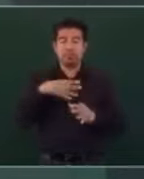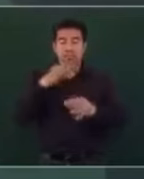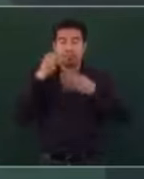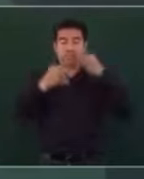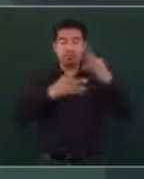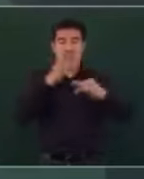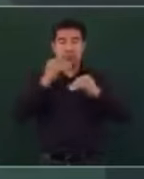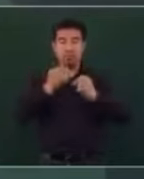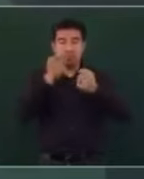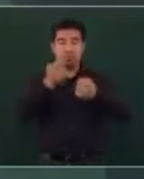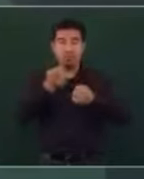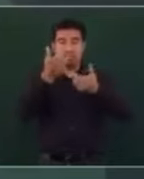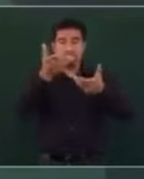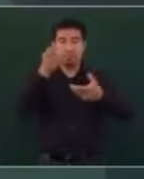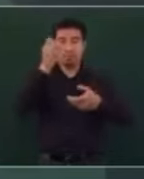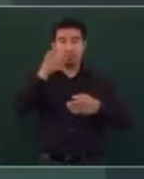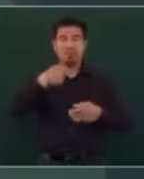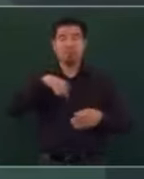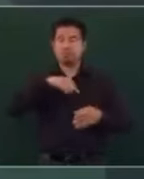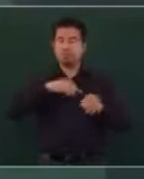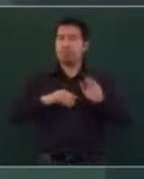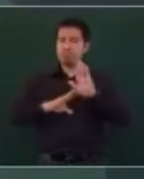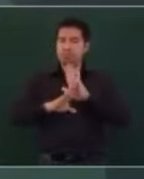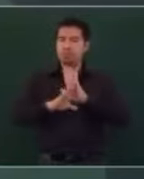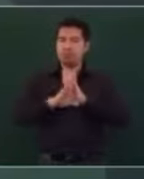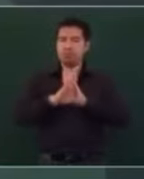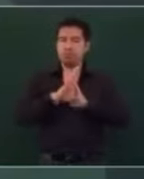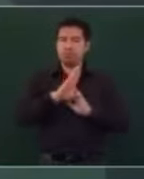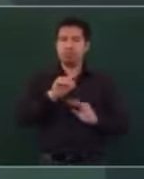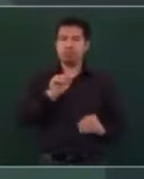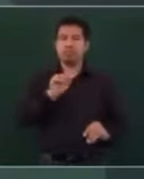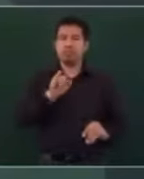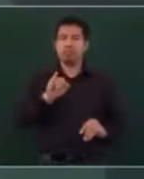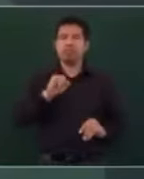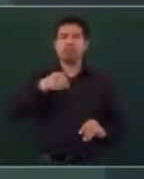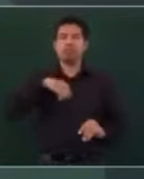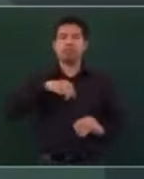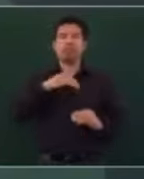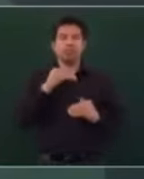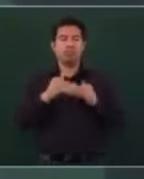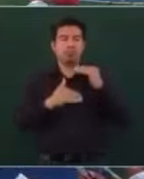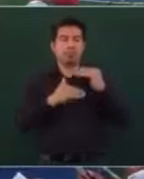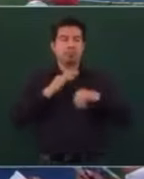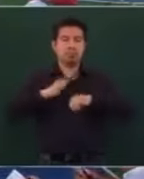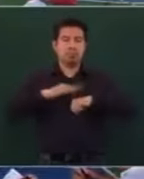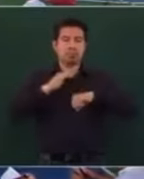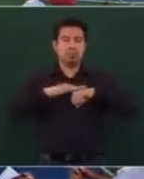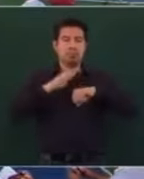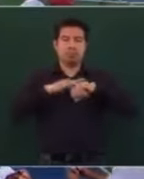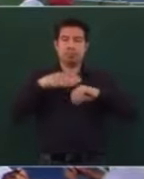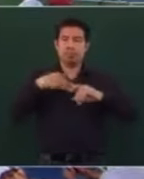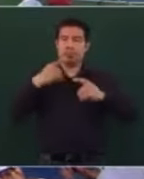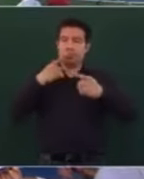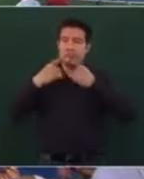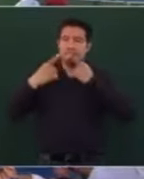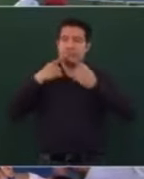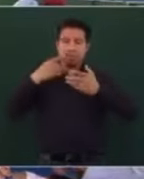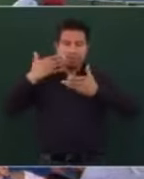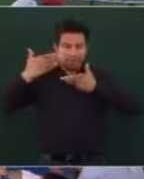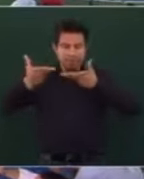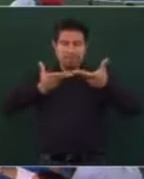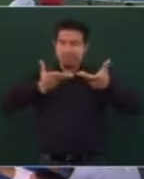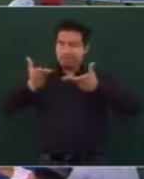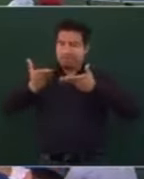avanzado muchísimo en este terreno y cada vez vamos avanzando más. Y que se disputa y en las redes sociales